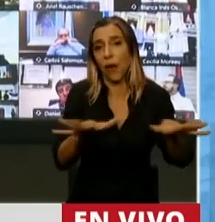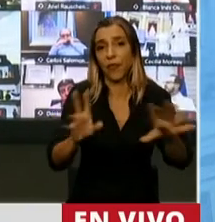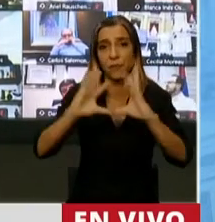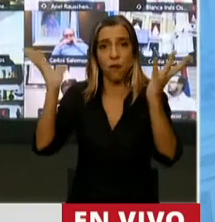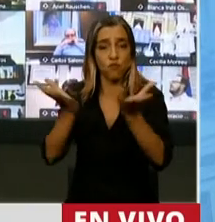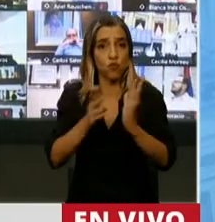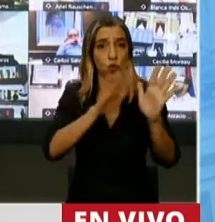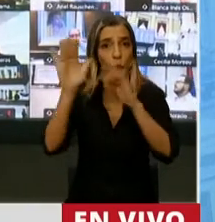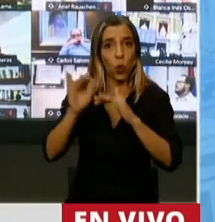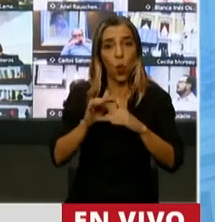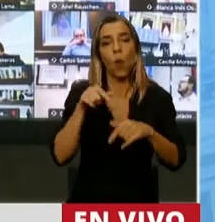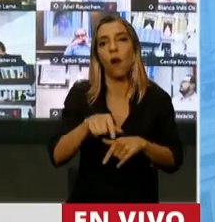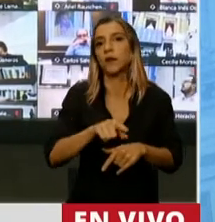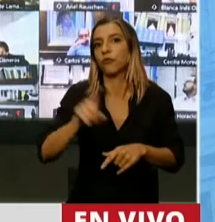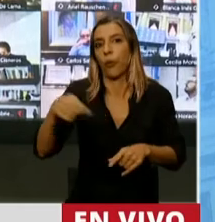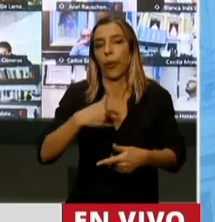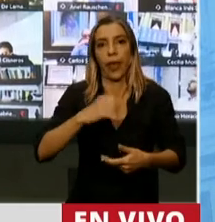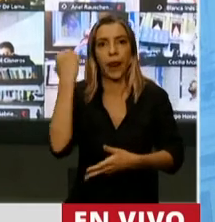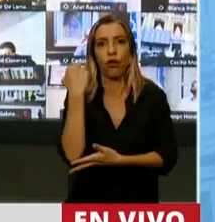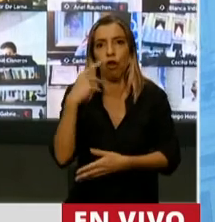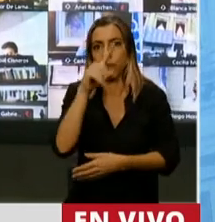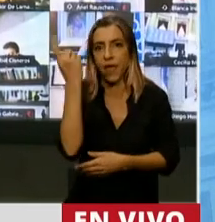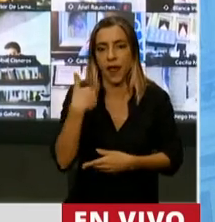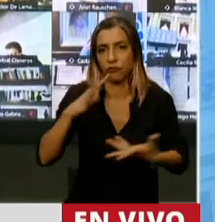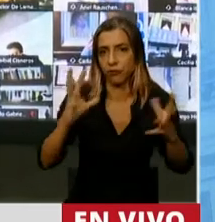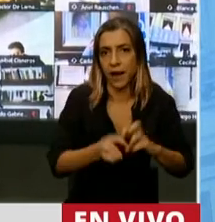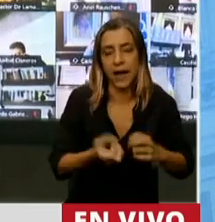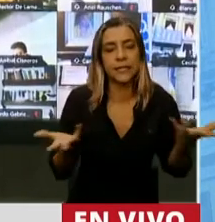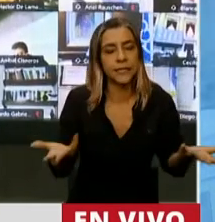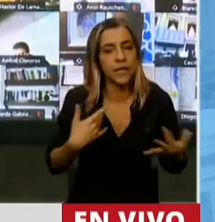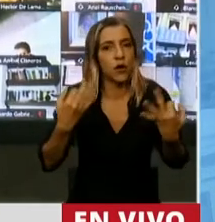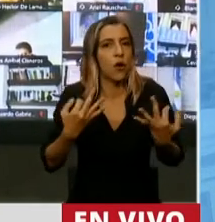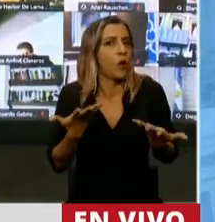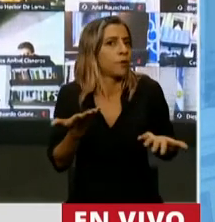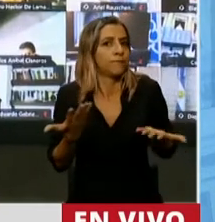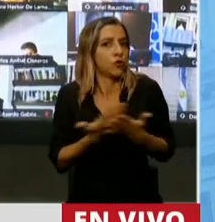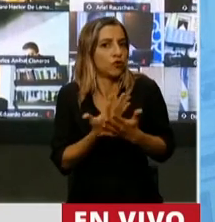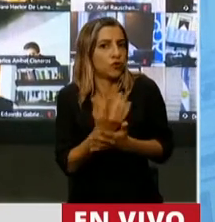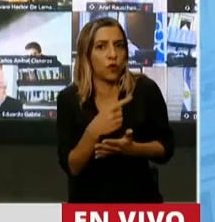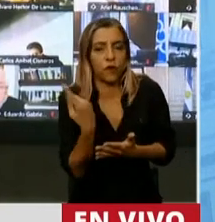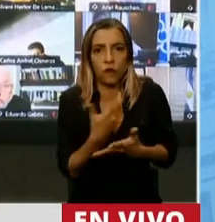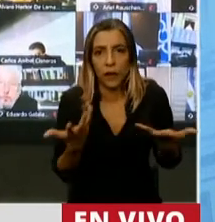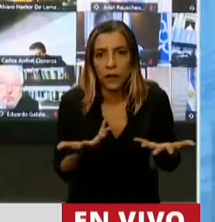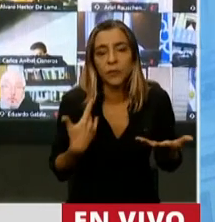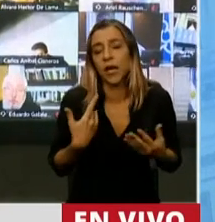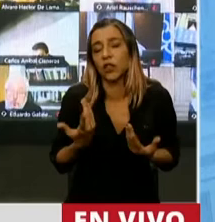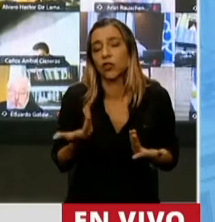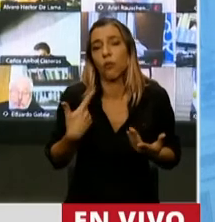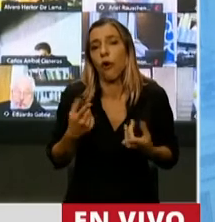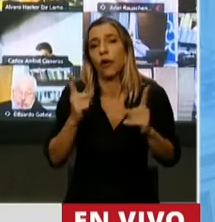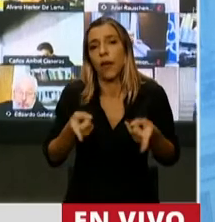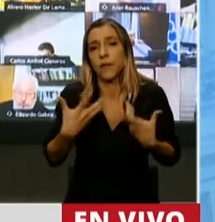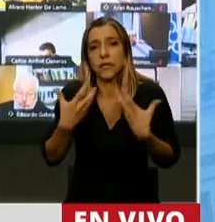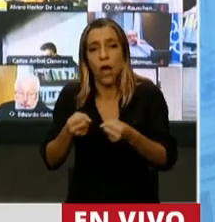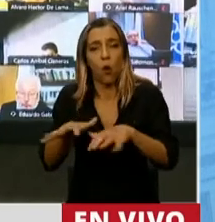que profundizó el desplome de la economía nacional en medio de los sufrimientos que provoca la crisis sanitaria,